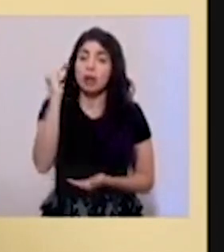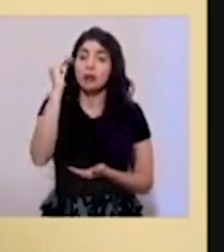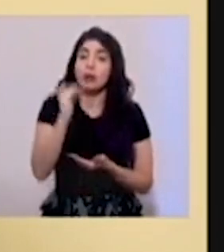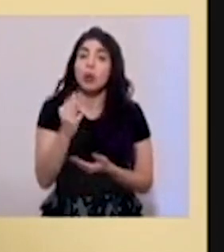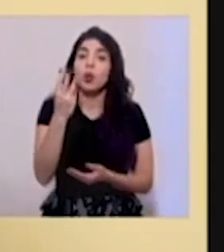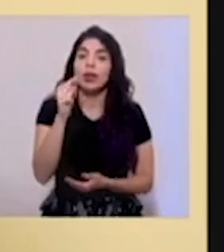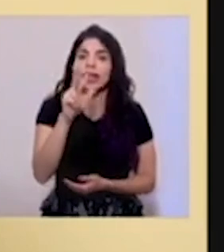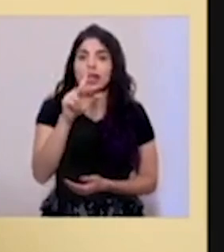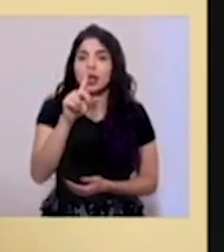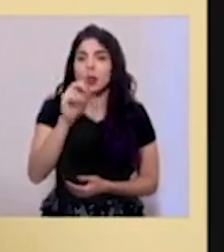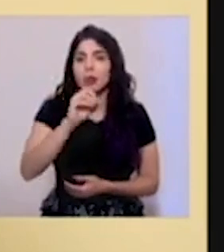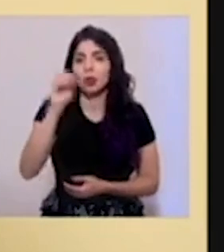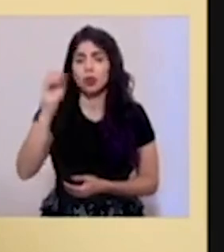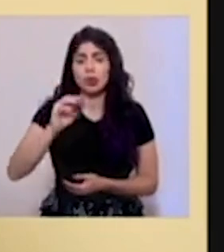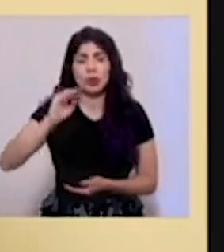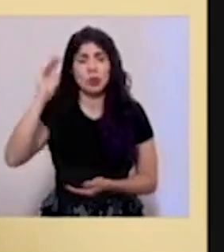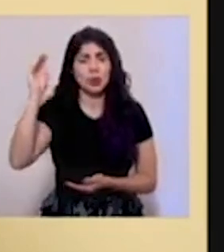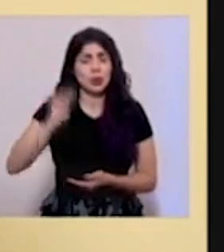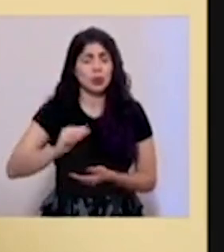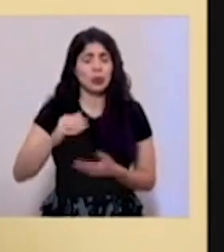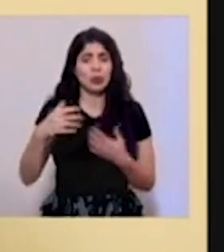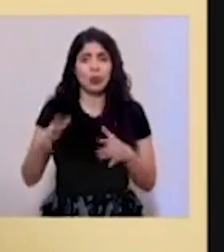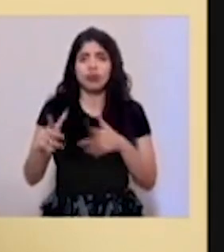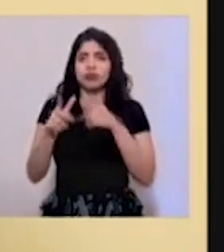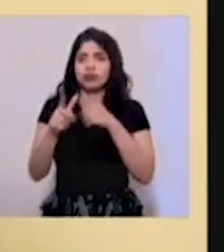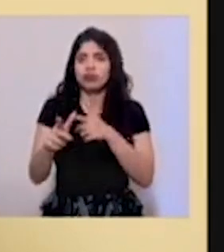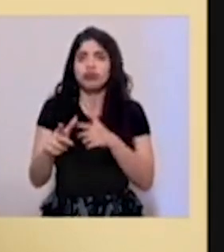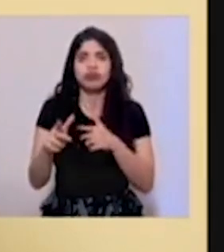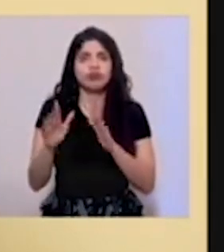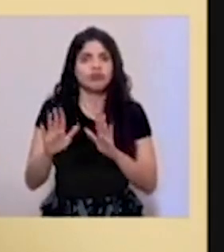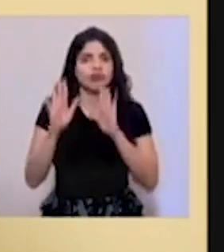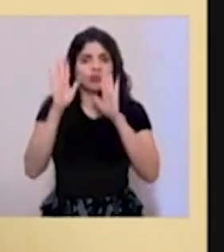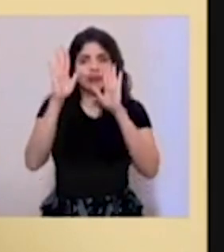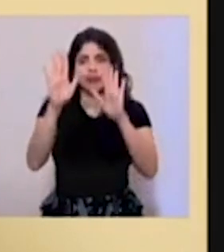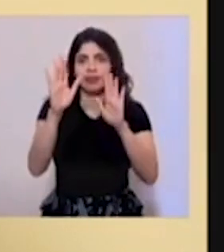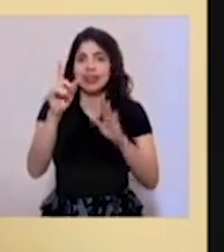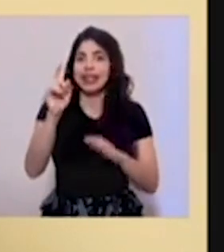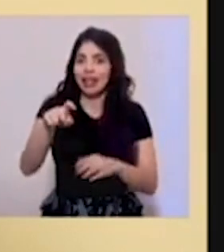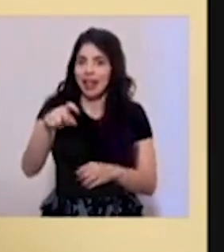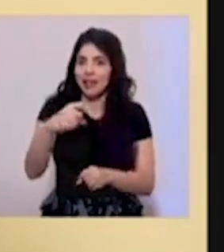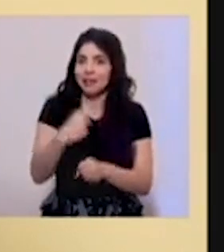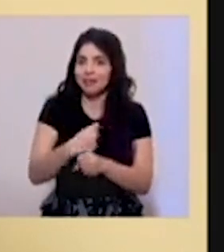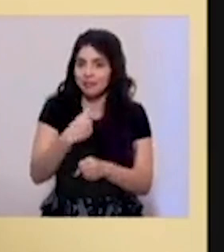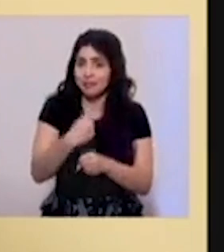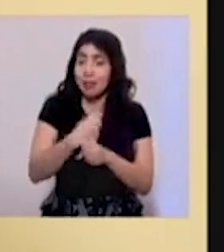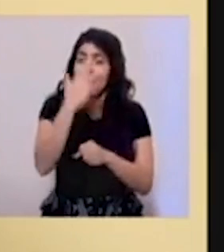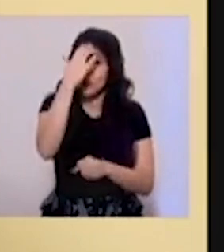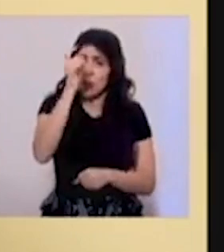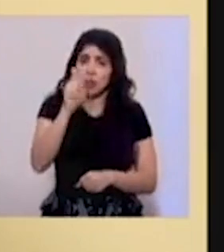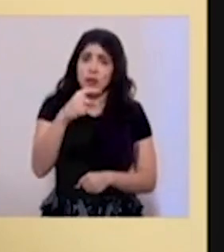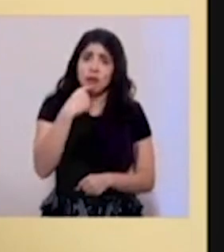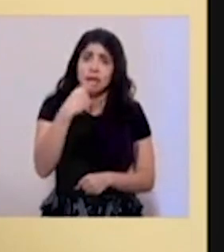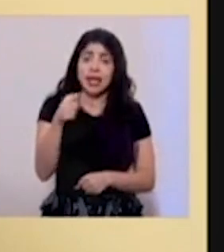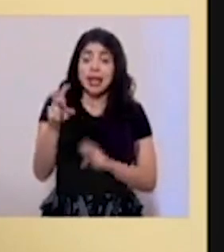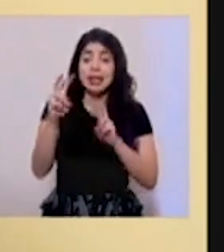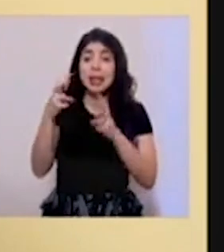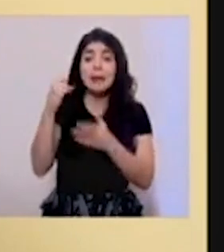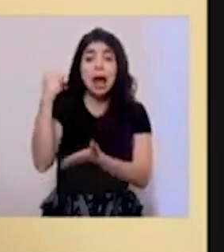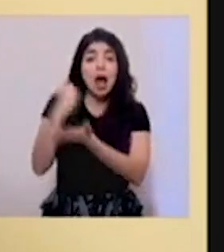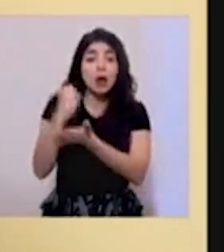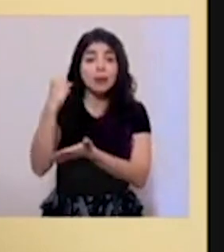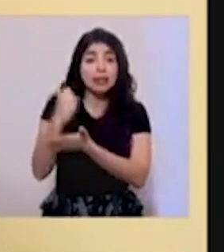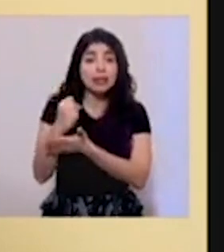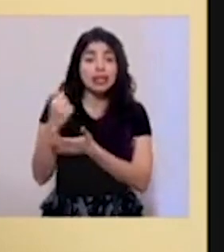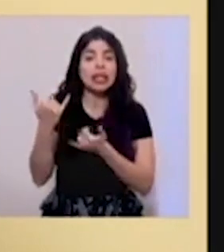repito, es de un 31%. Es una disminución extraordinaria. ¿Dónde tenemos que trabajar? Porque hay que decirlo en toda la dimensión. Bueno, en el tema de homicidios,